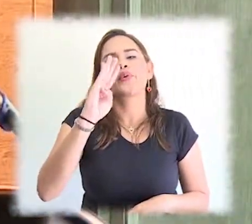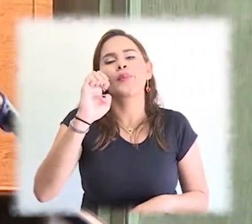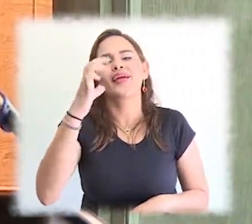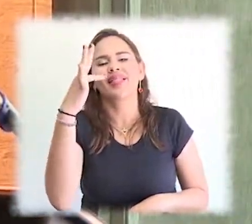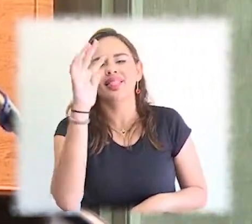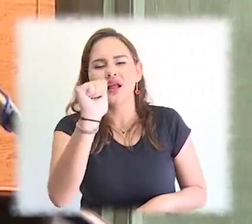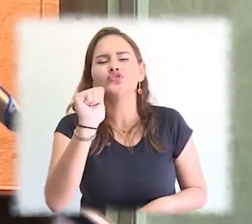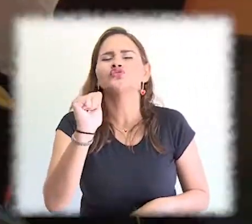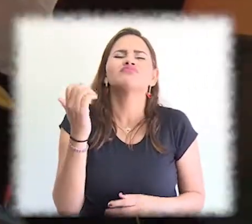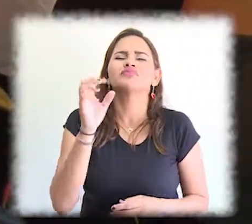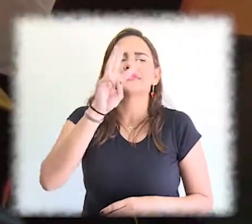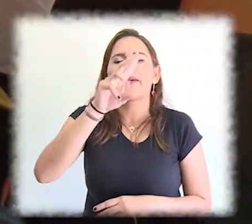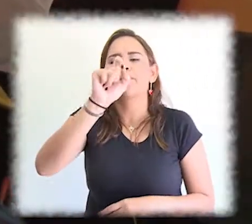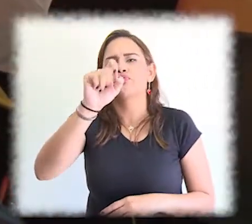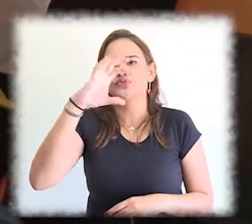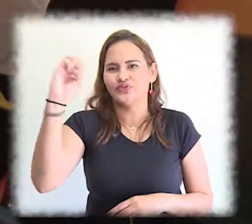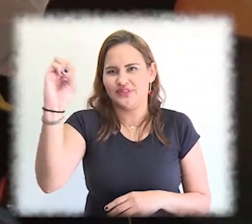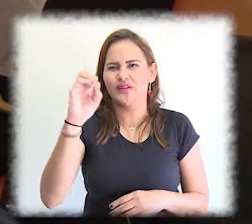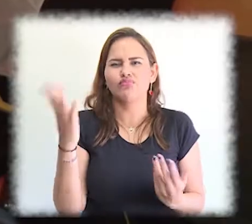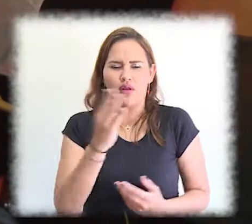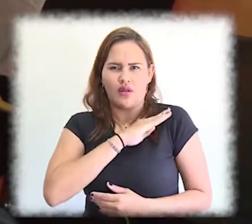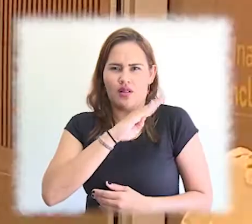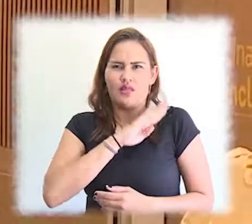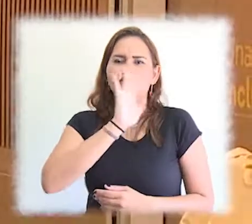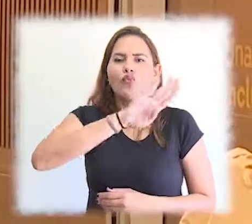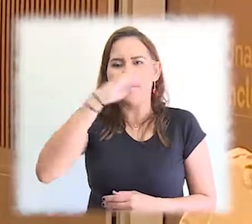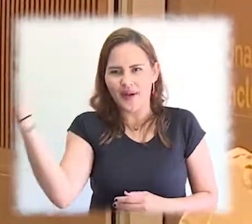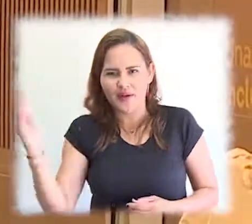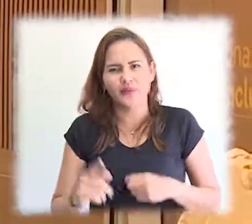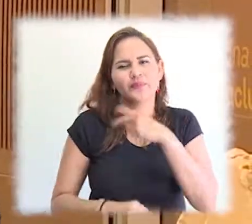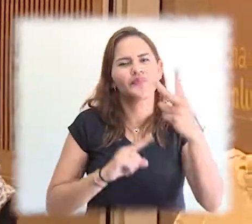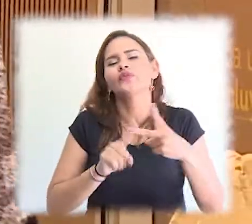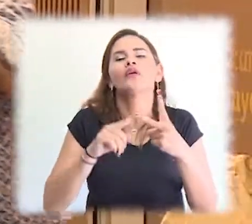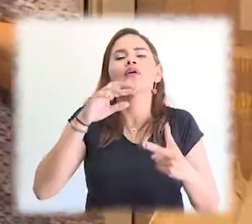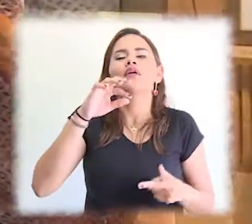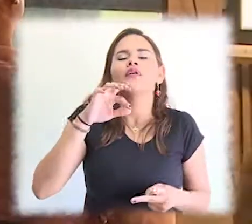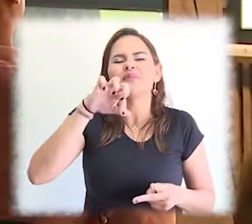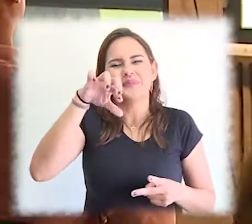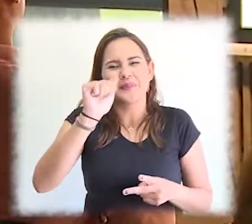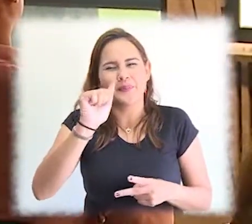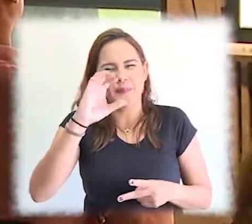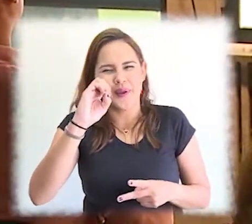Amar Sepúlveda, vicerectora de investigación de la Universidad Simón Bolívar.